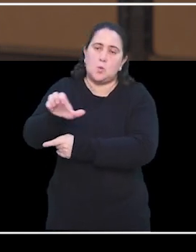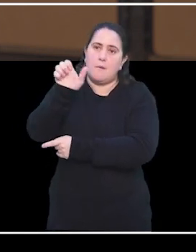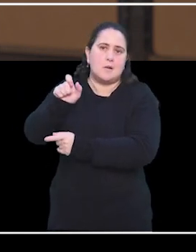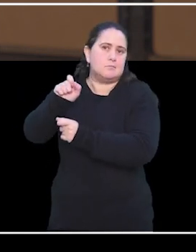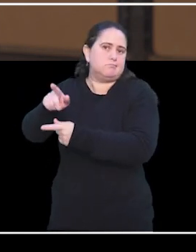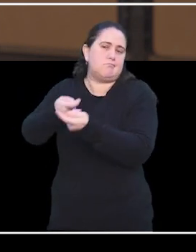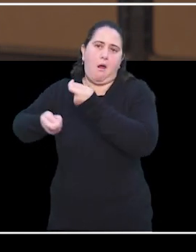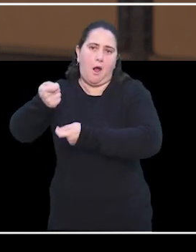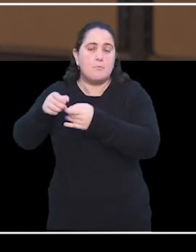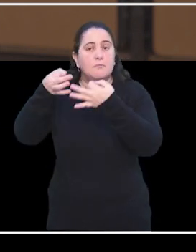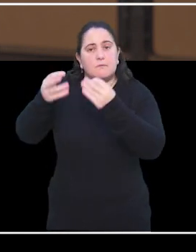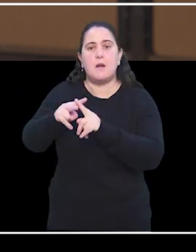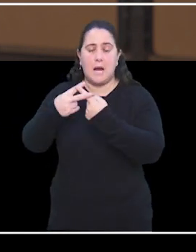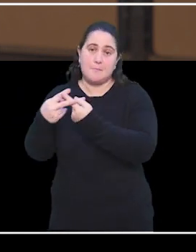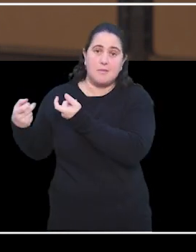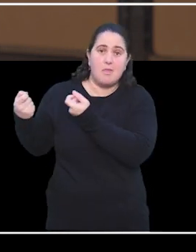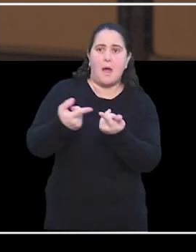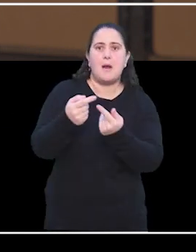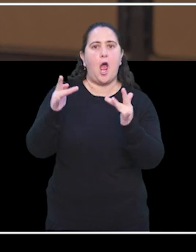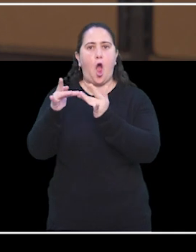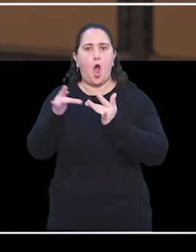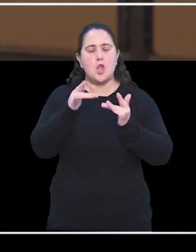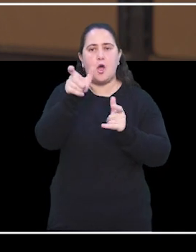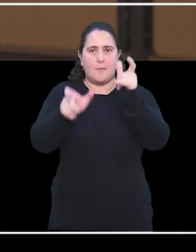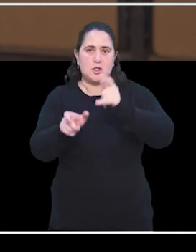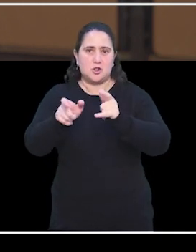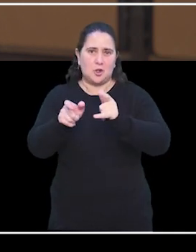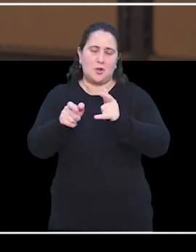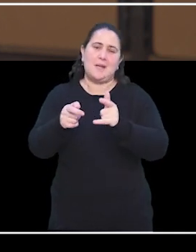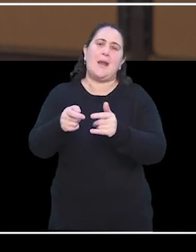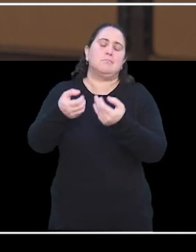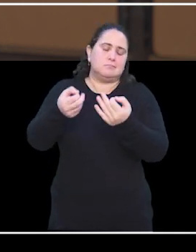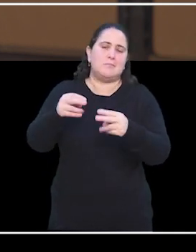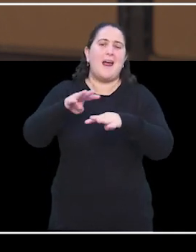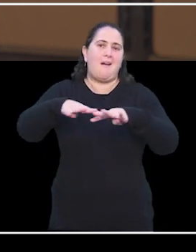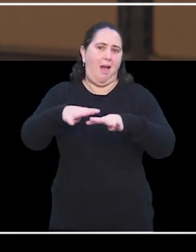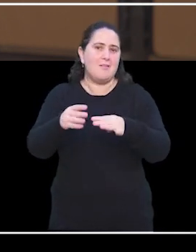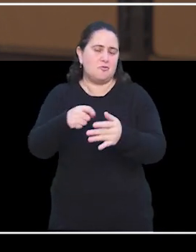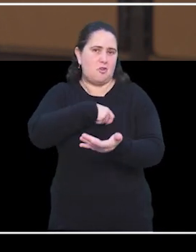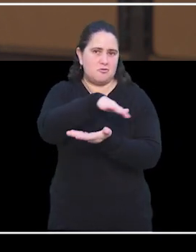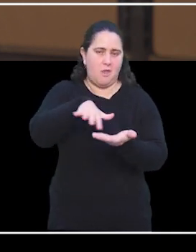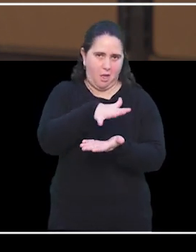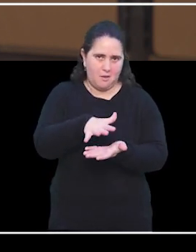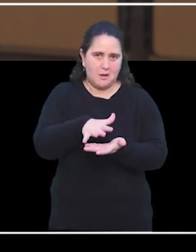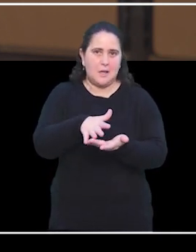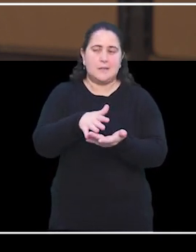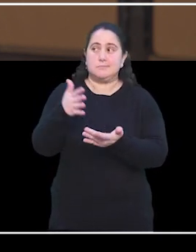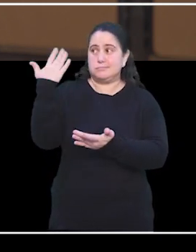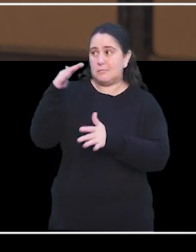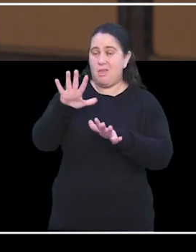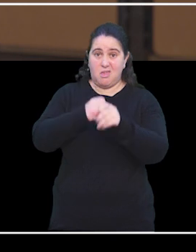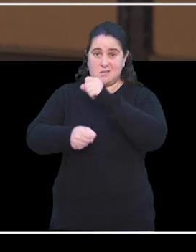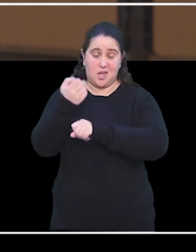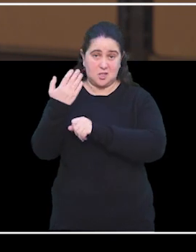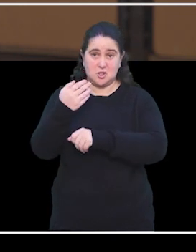que sin embargo ofrecen herramientas para conectar personas, que llamamos la red social. Hace una década,